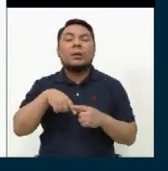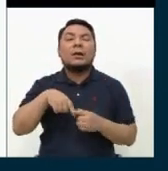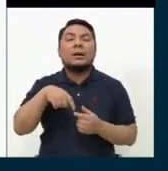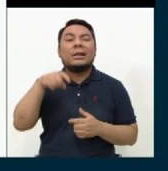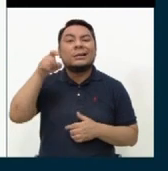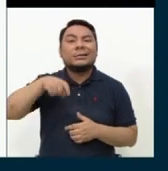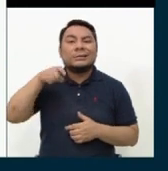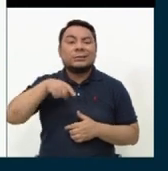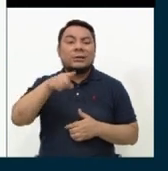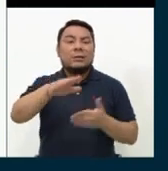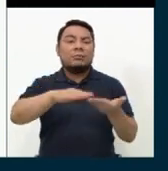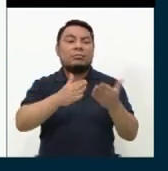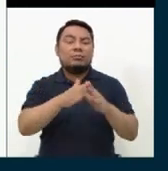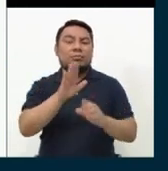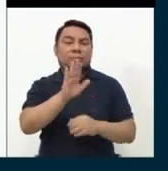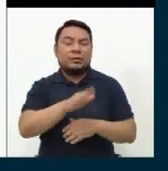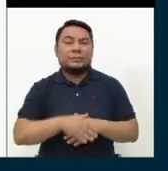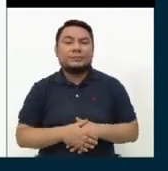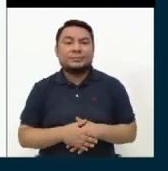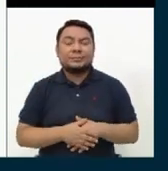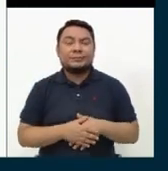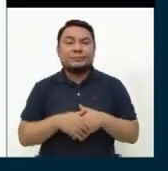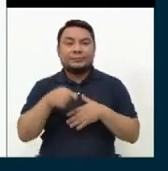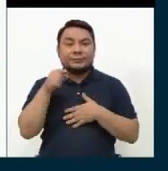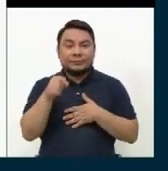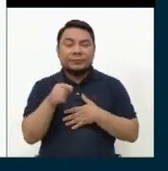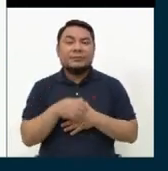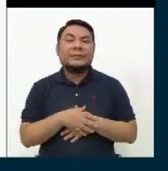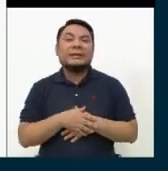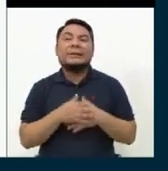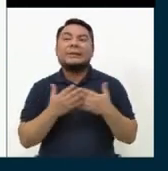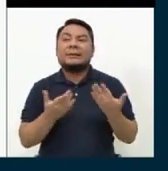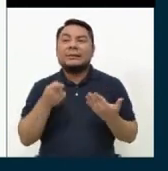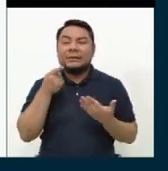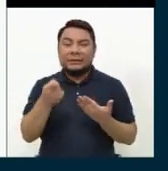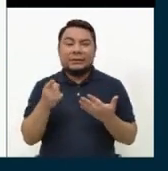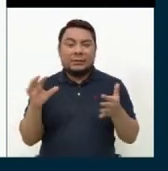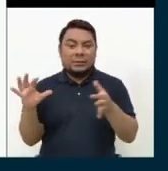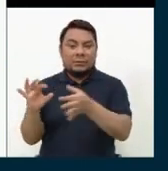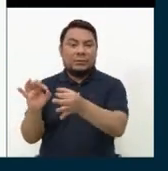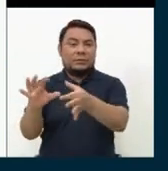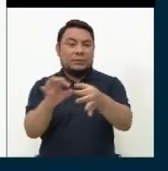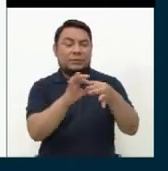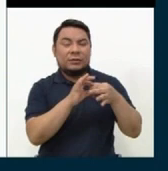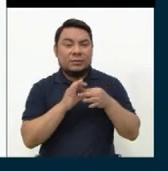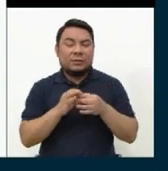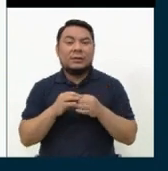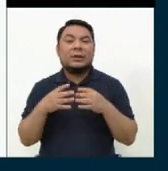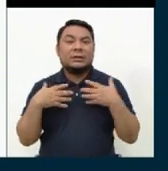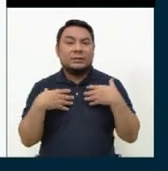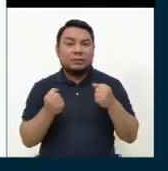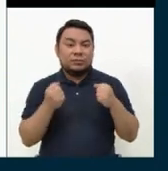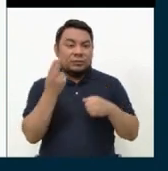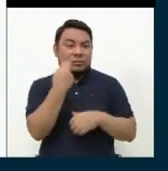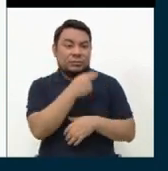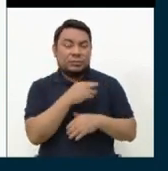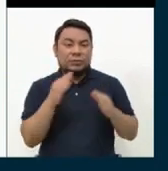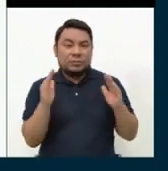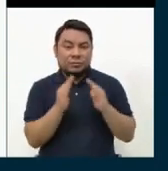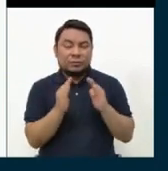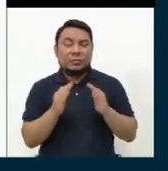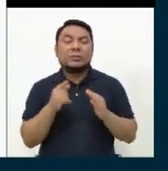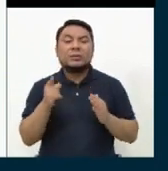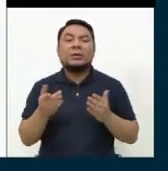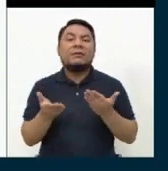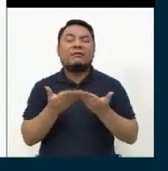población determinada. Entonces, esta red integrada de salud lo que va a hacer es facilitar el